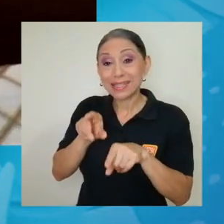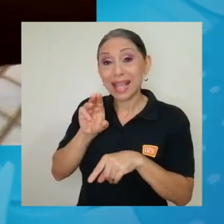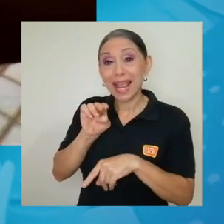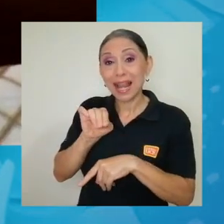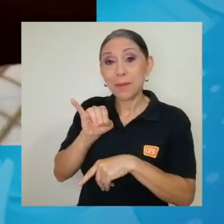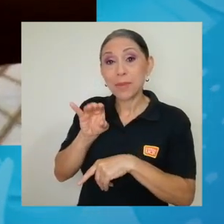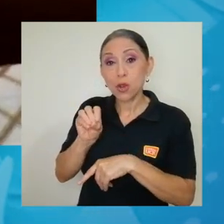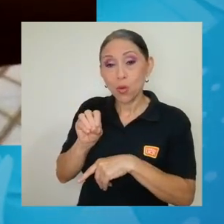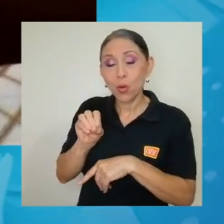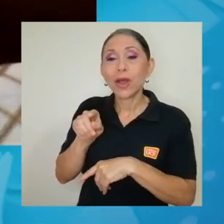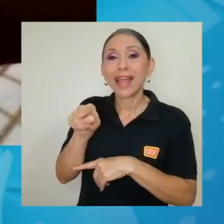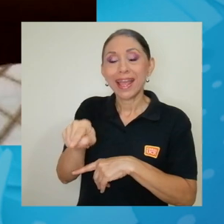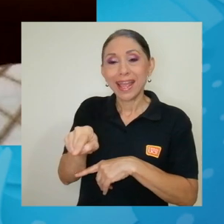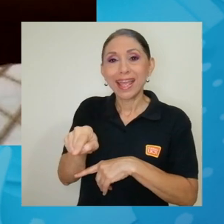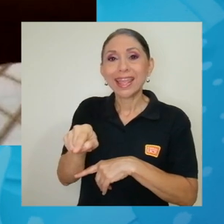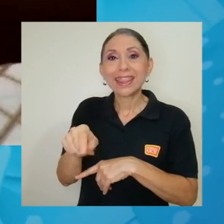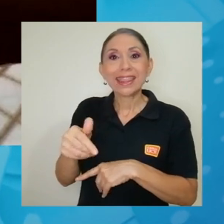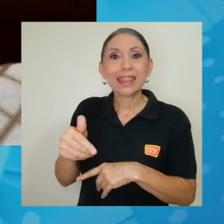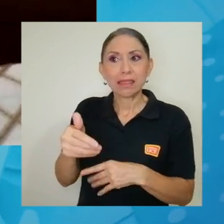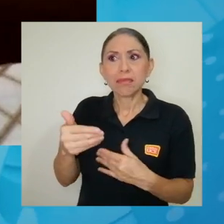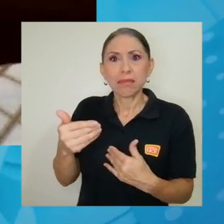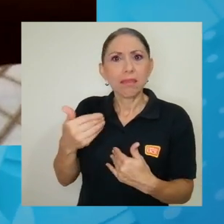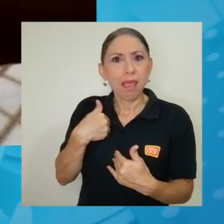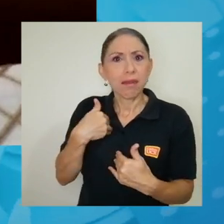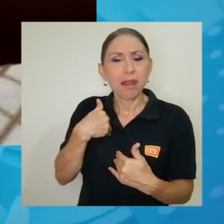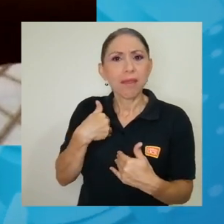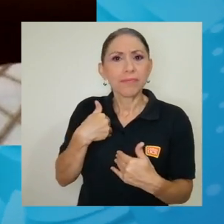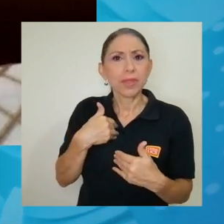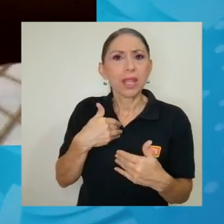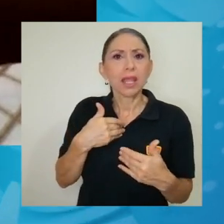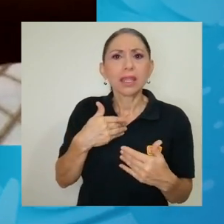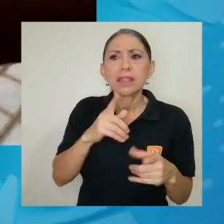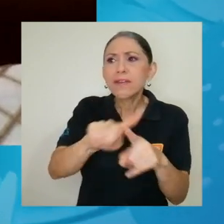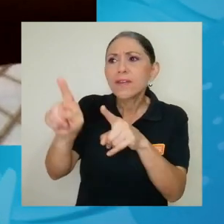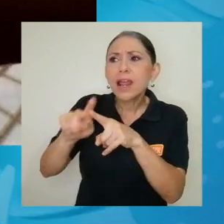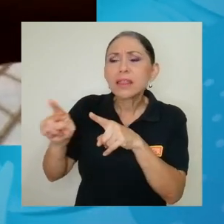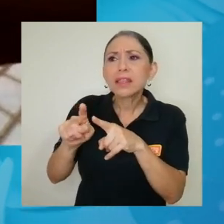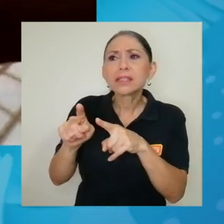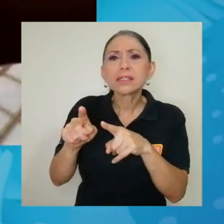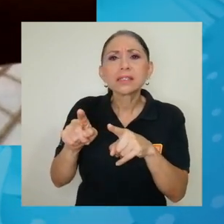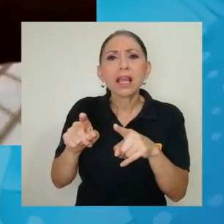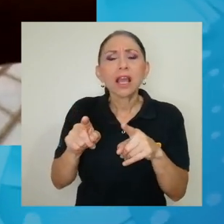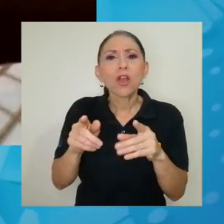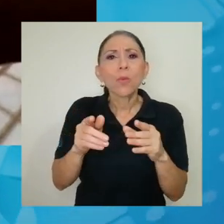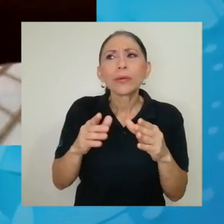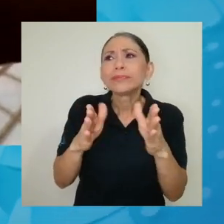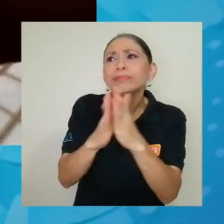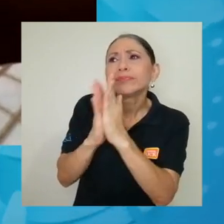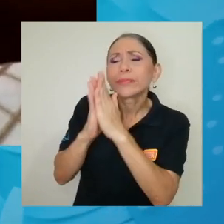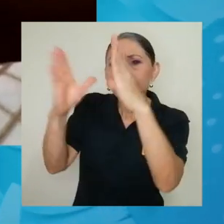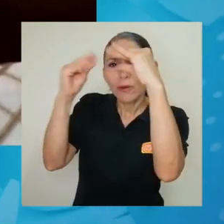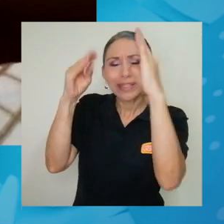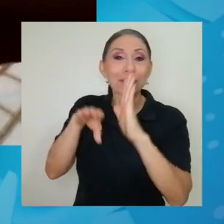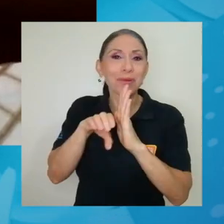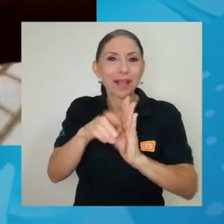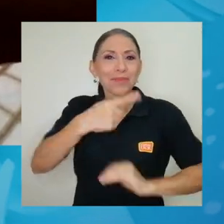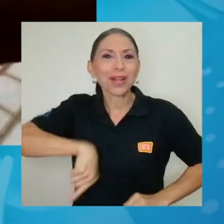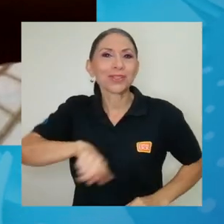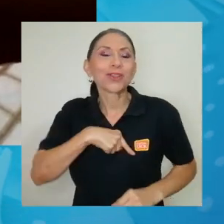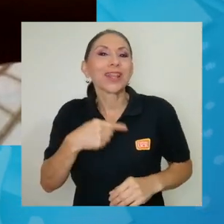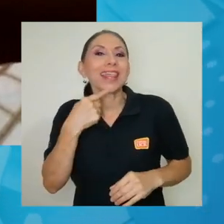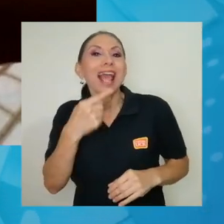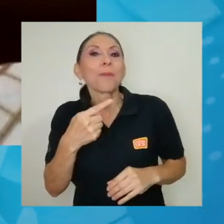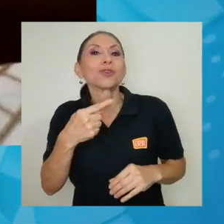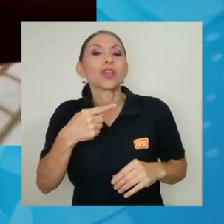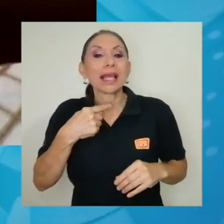recibe solicitudes de si les damos series de oleaje, por